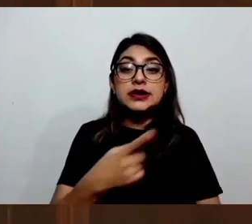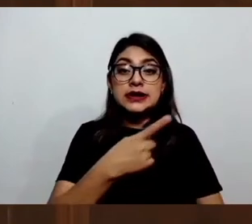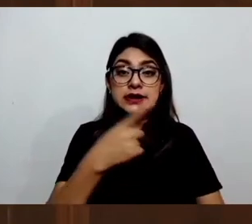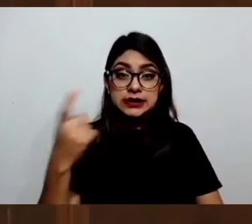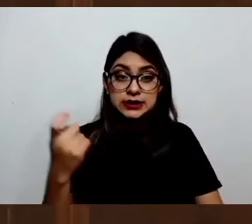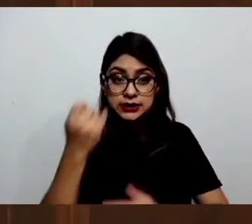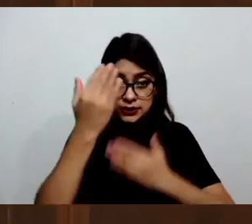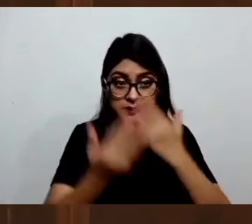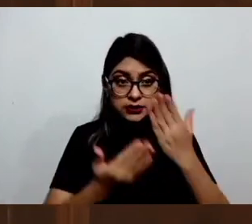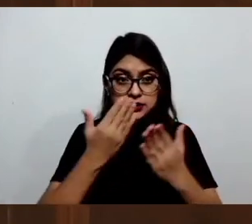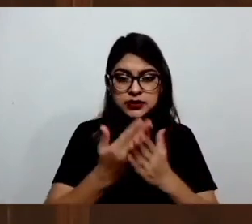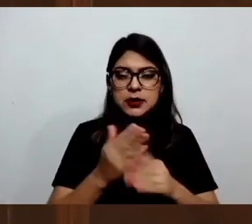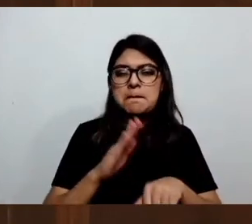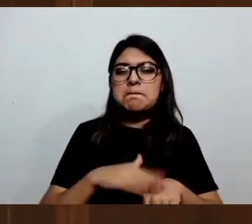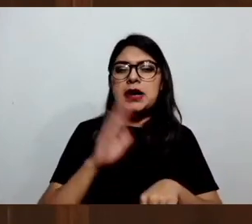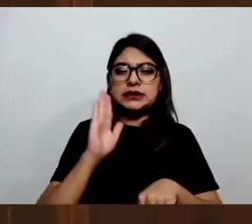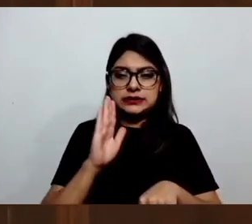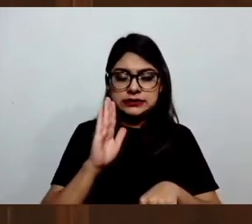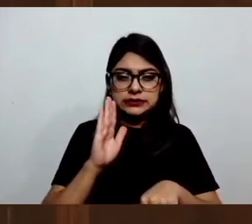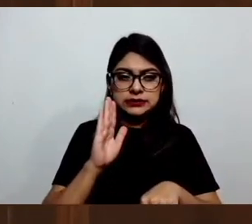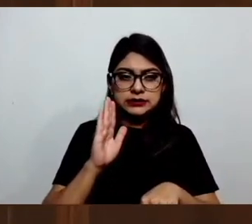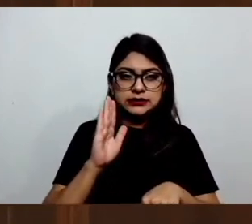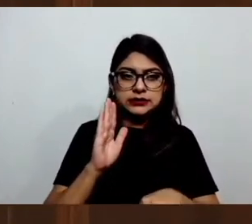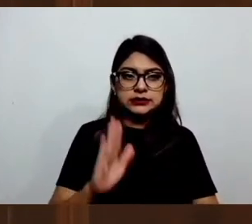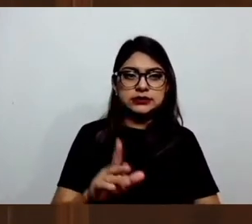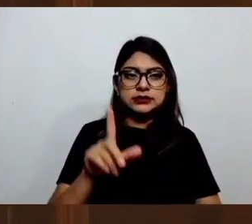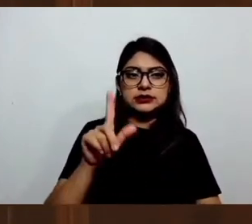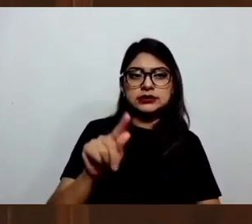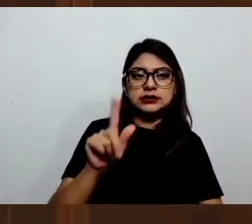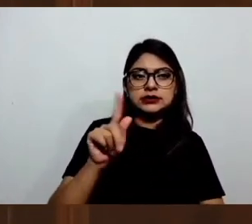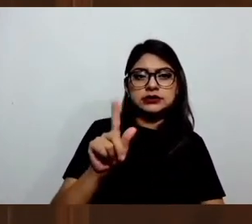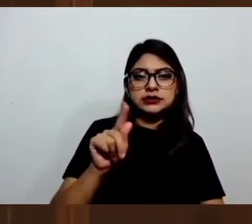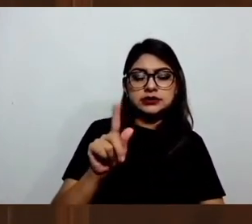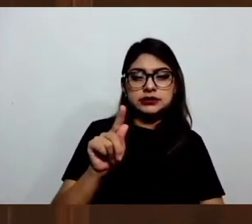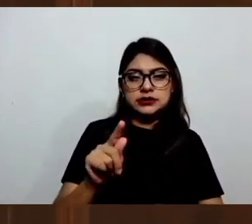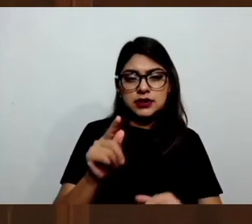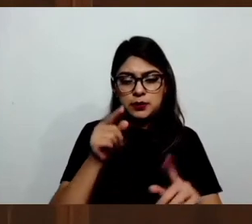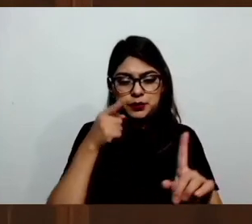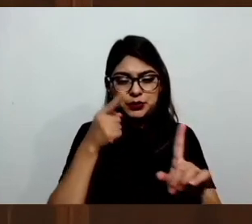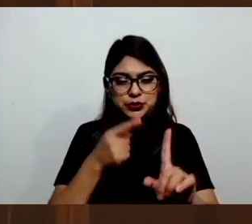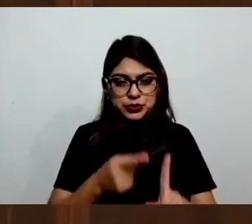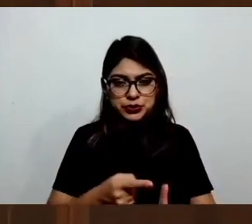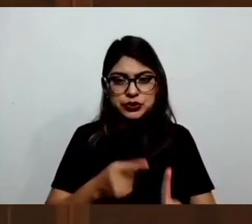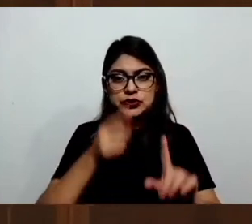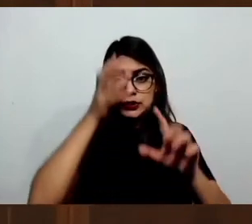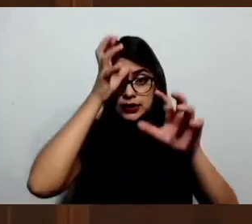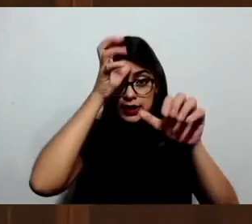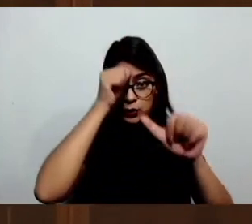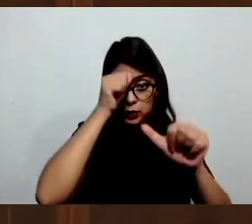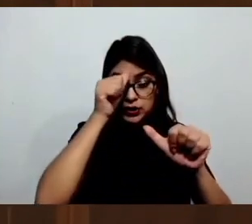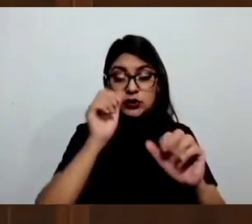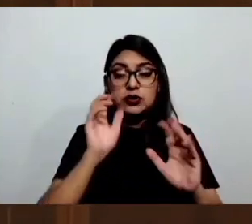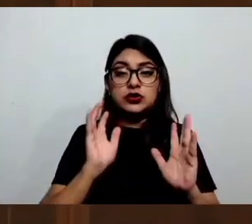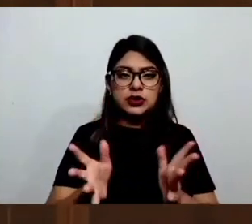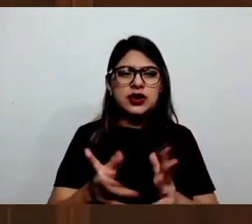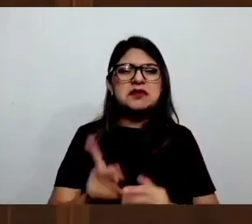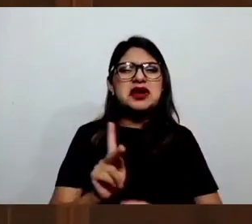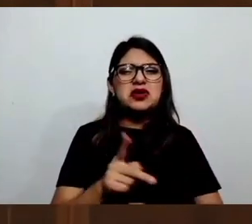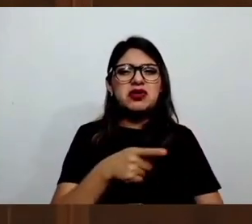70 y tantos puntos de acuerdo, pero eso no quiere decir que